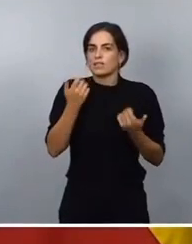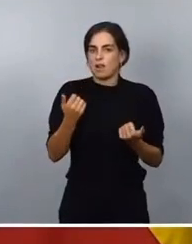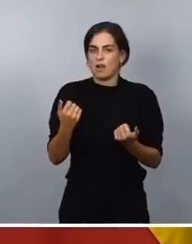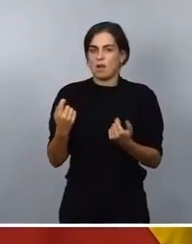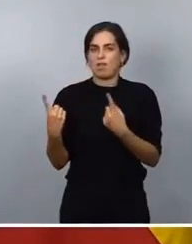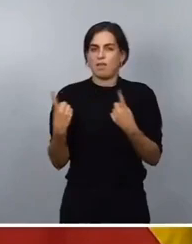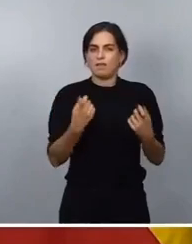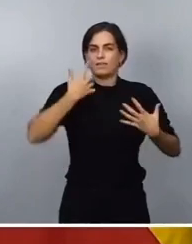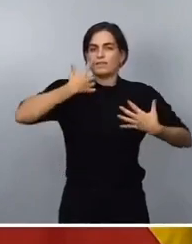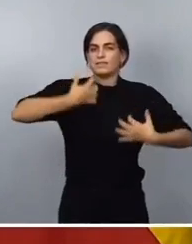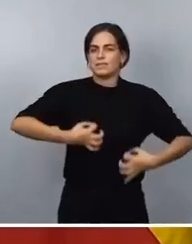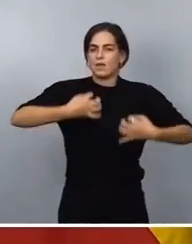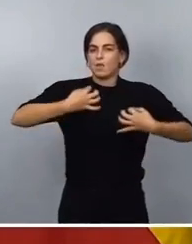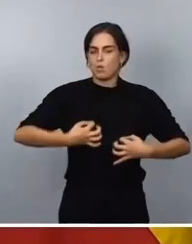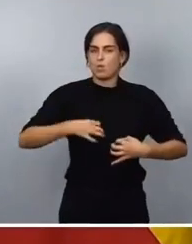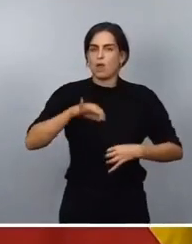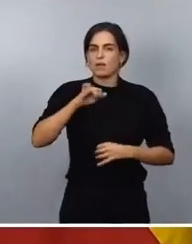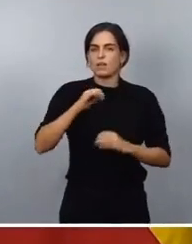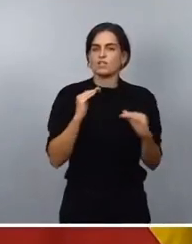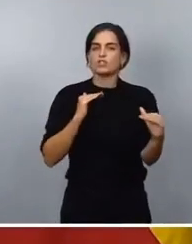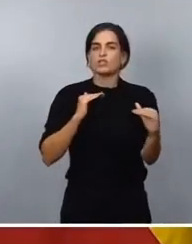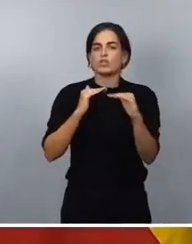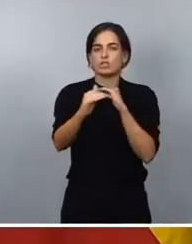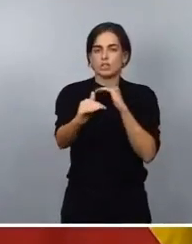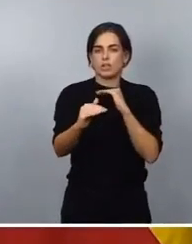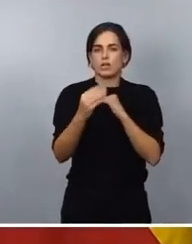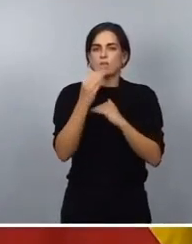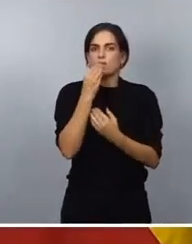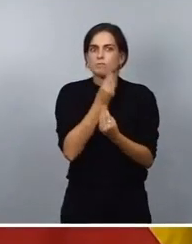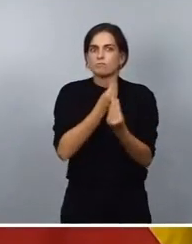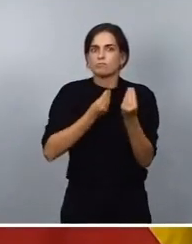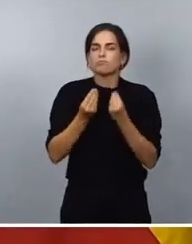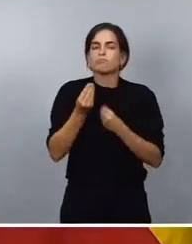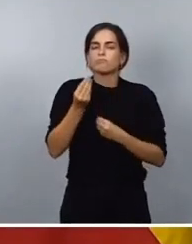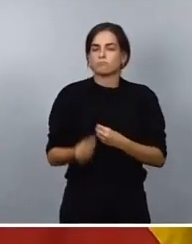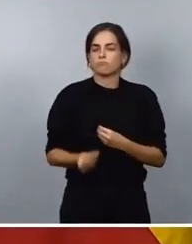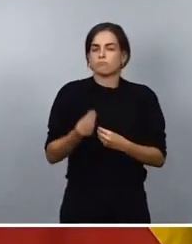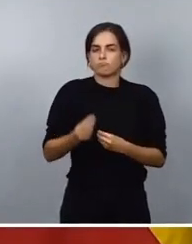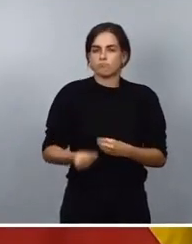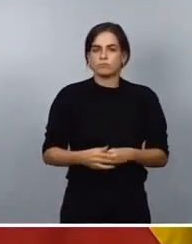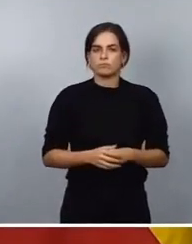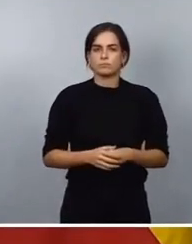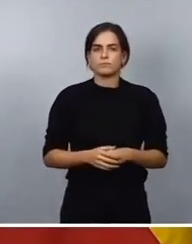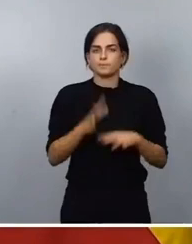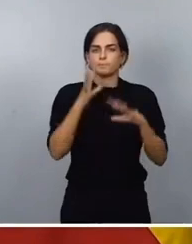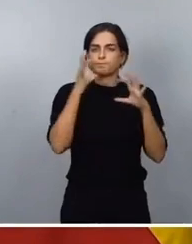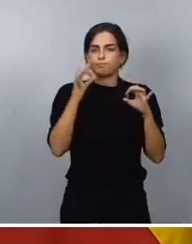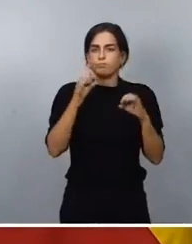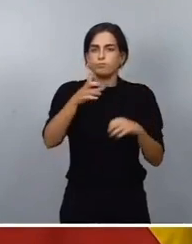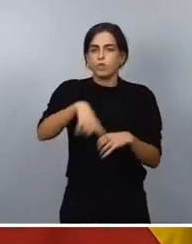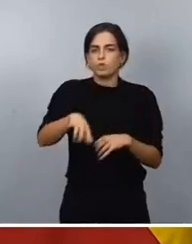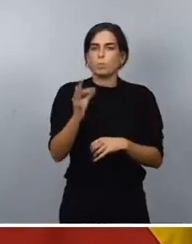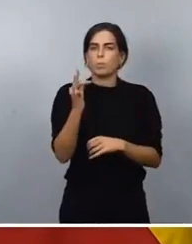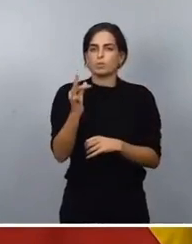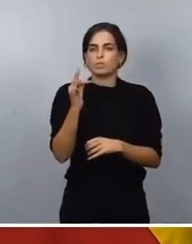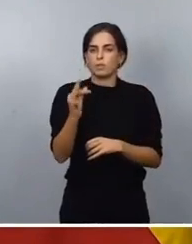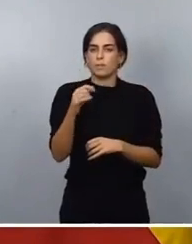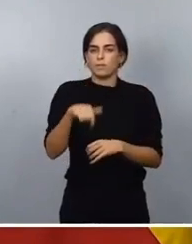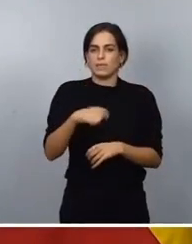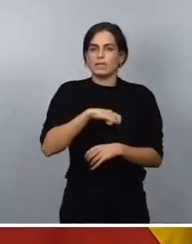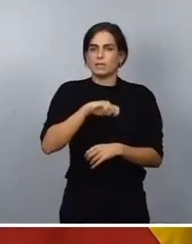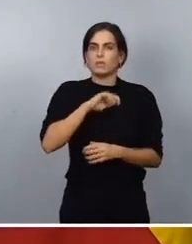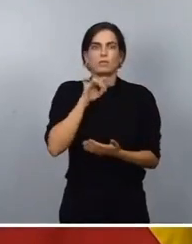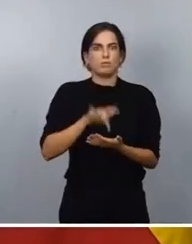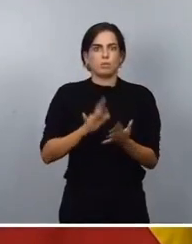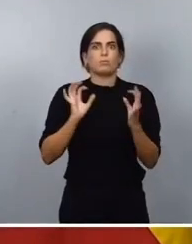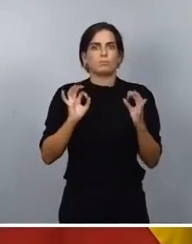sostenible y sabrosa y que evidentemente es la que afortunadamente tenemos en nuestro país y que además sea a buen precio.